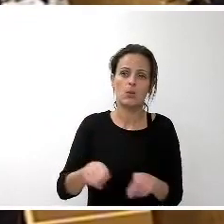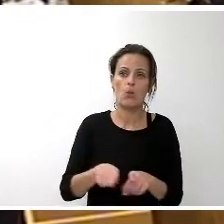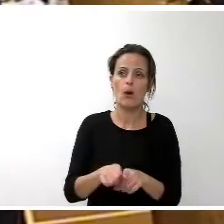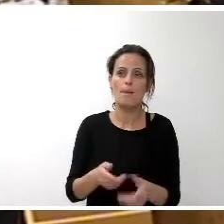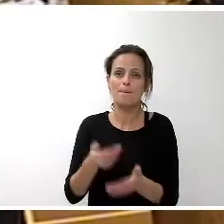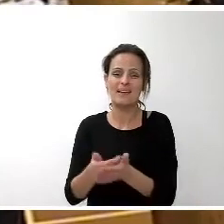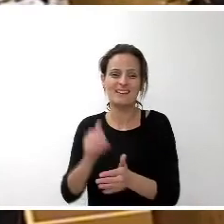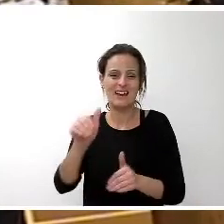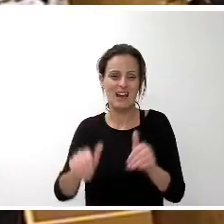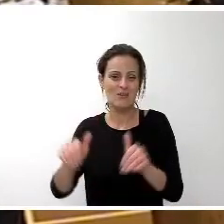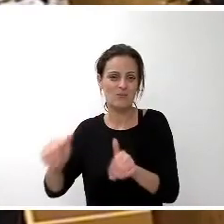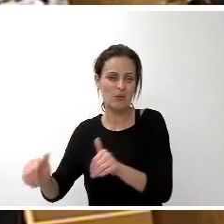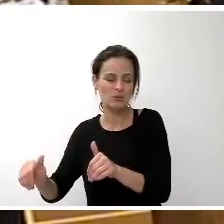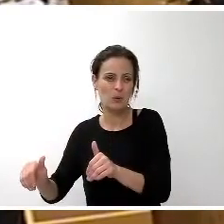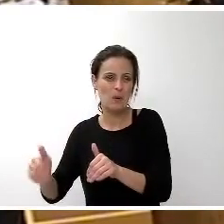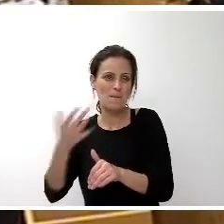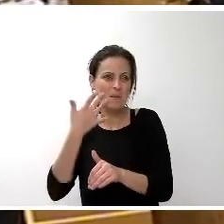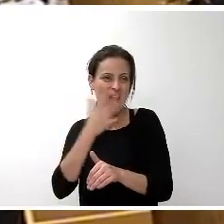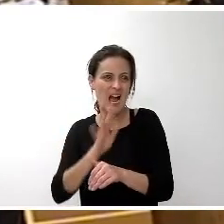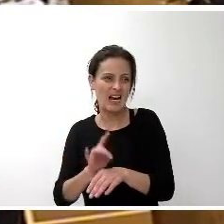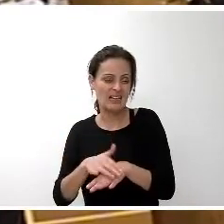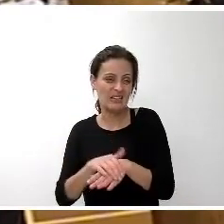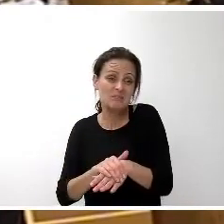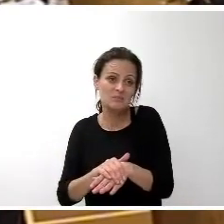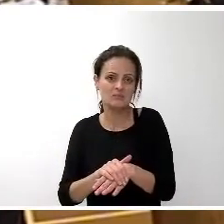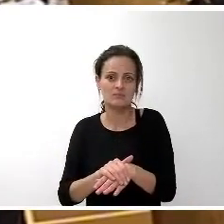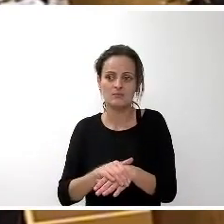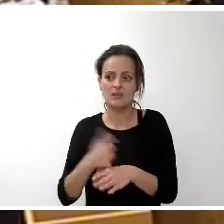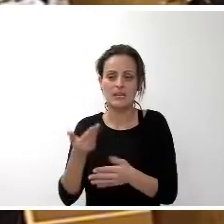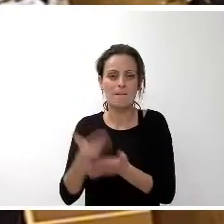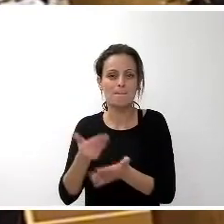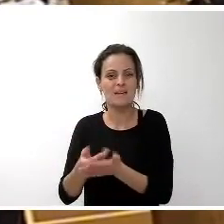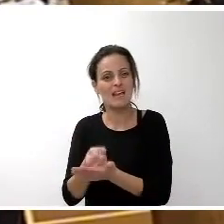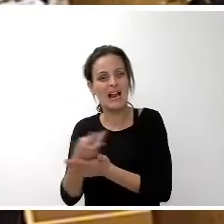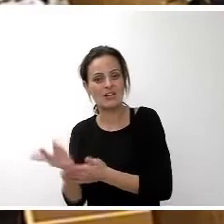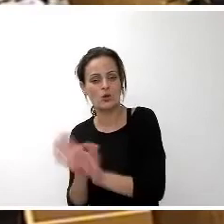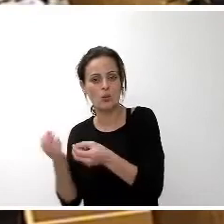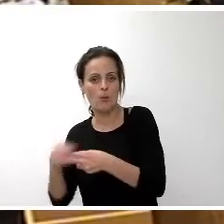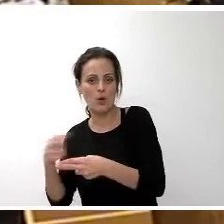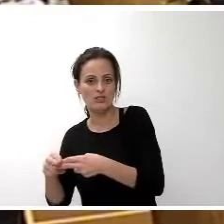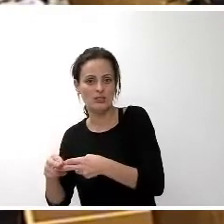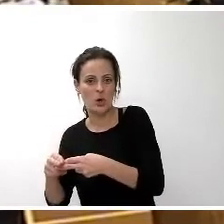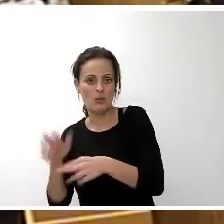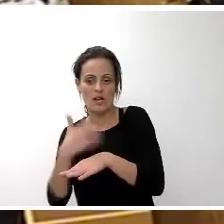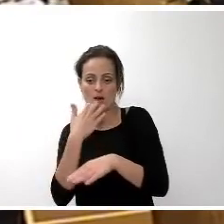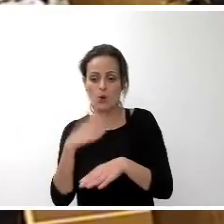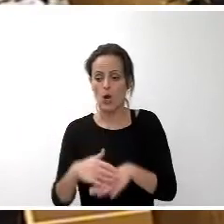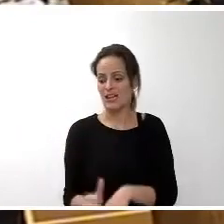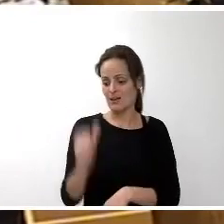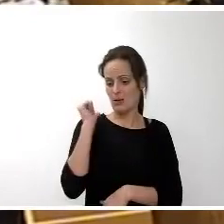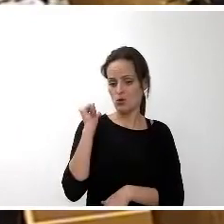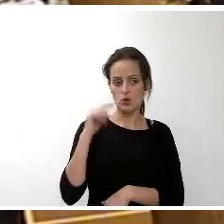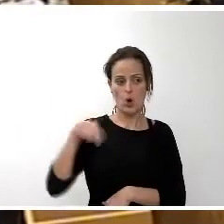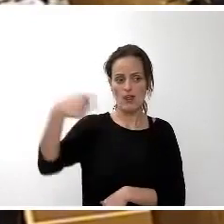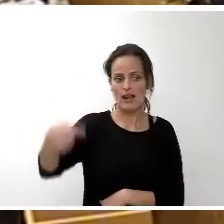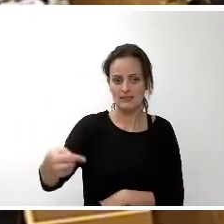he entendido durante las tres intervenciones de aquel grupo que está por detrás de nosotros o detrás de nosotros muchas gracias